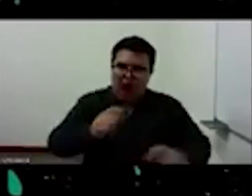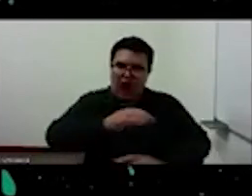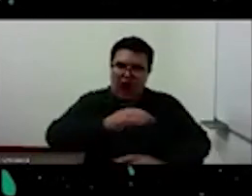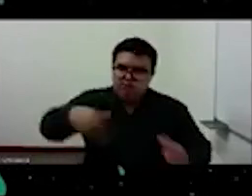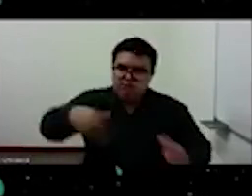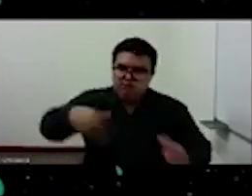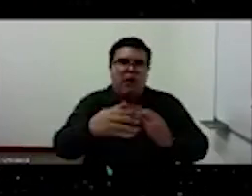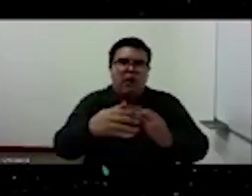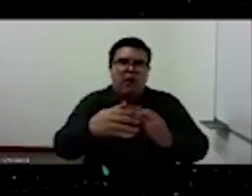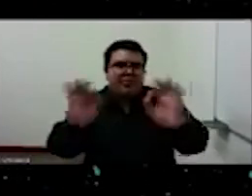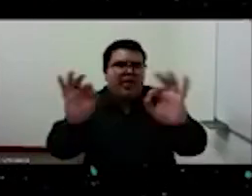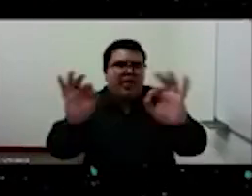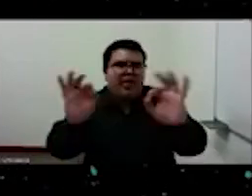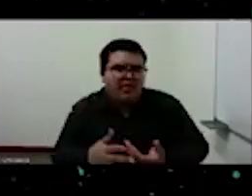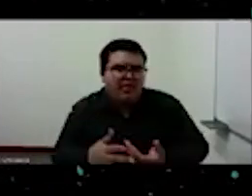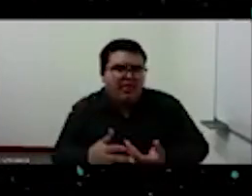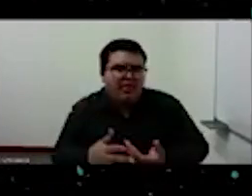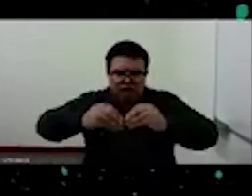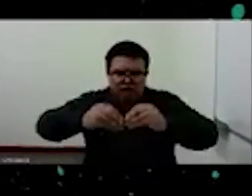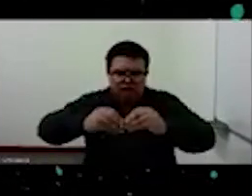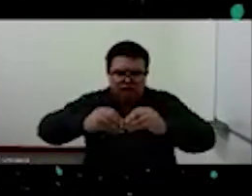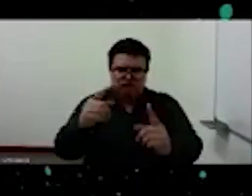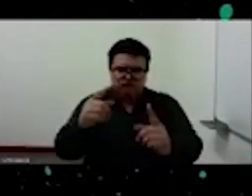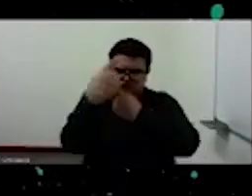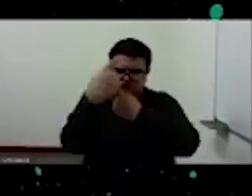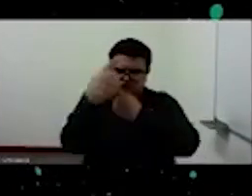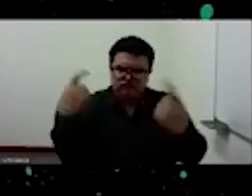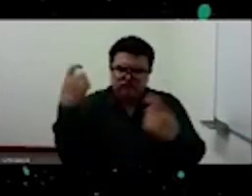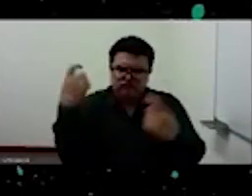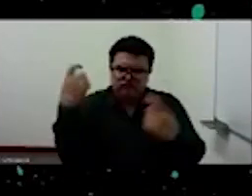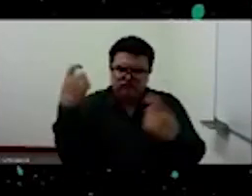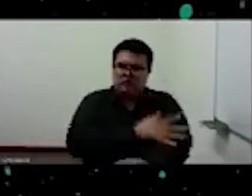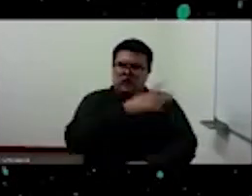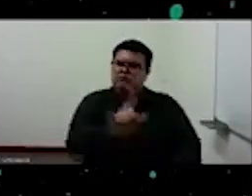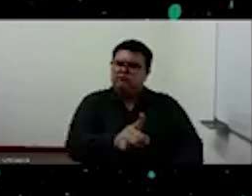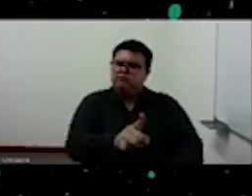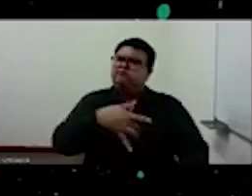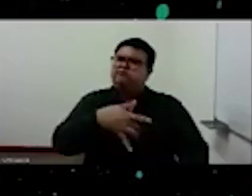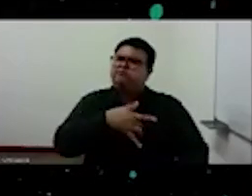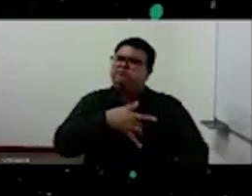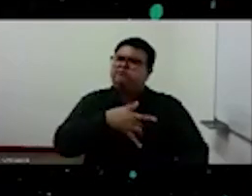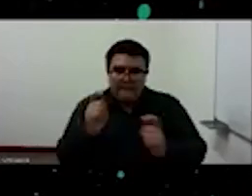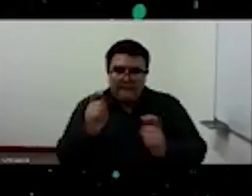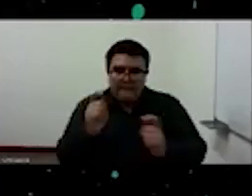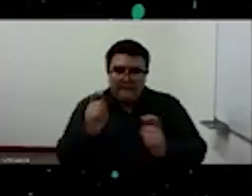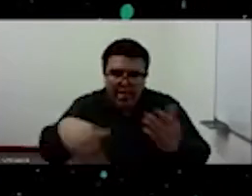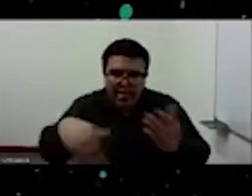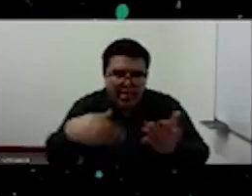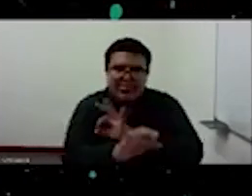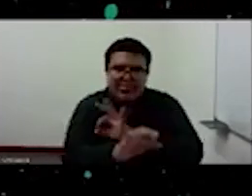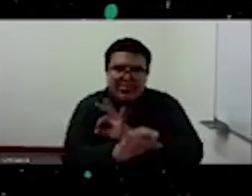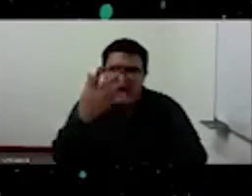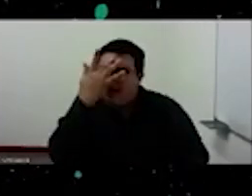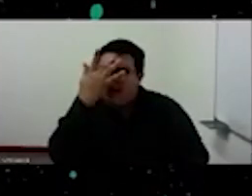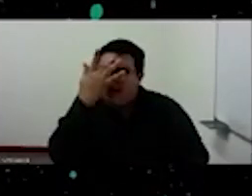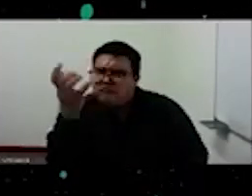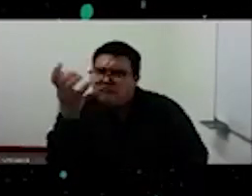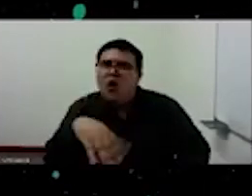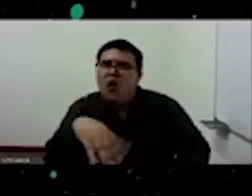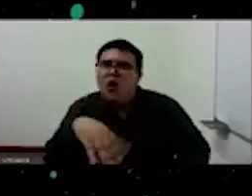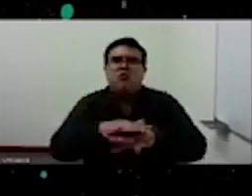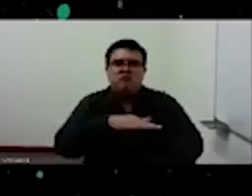medida absoluta porque no hay una fuente